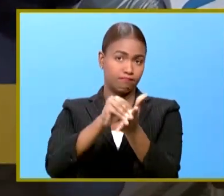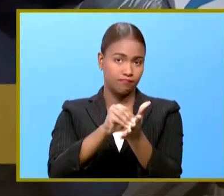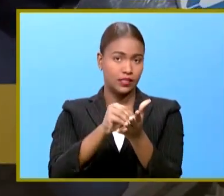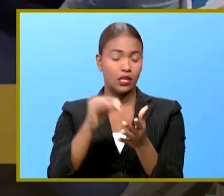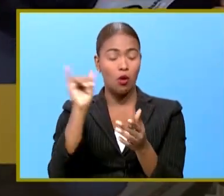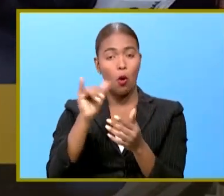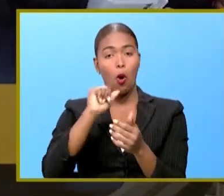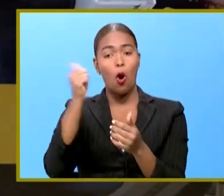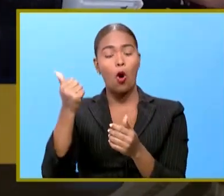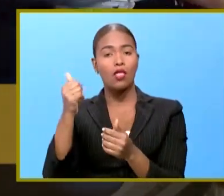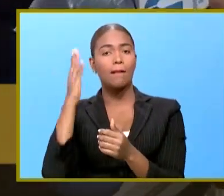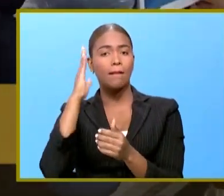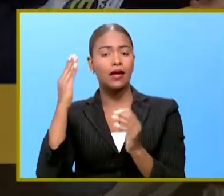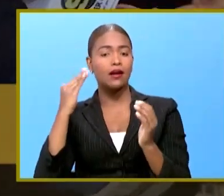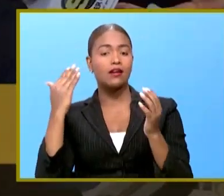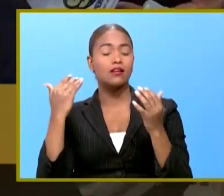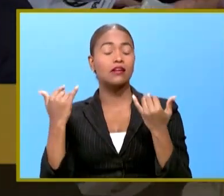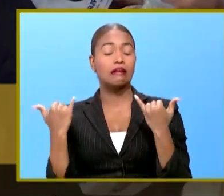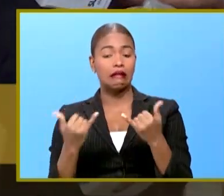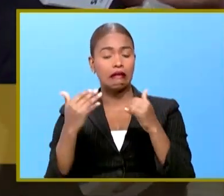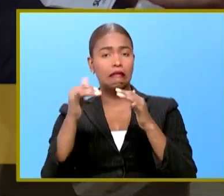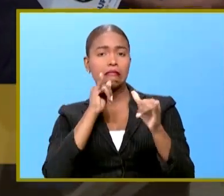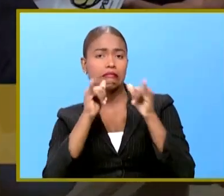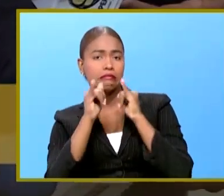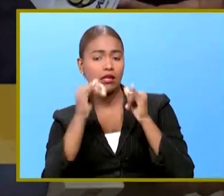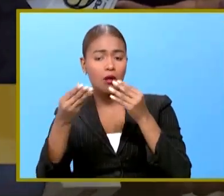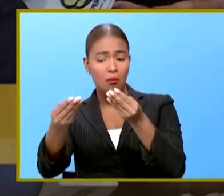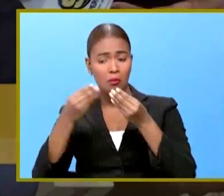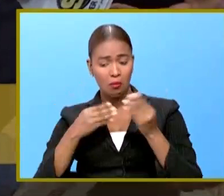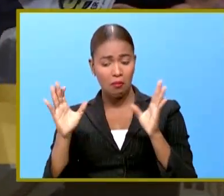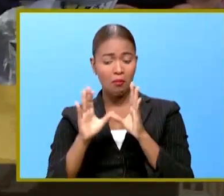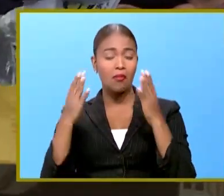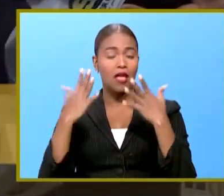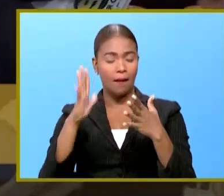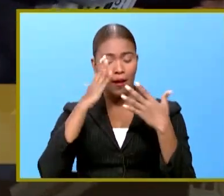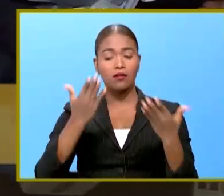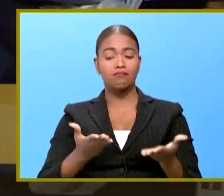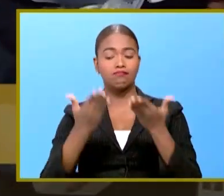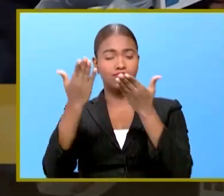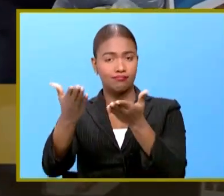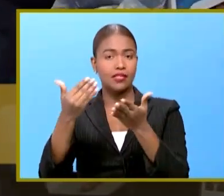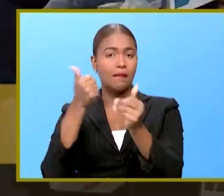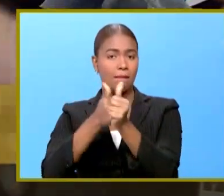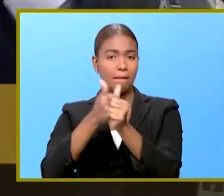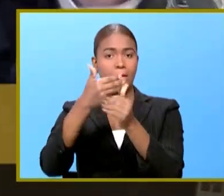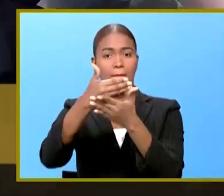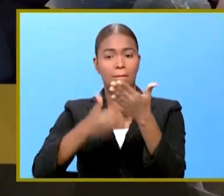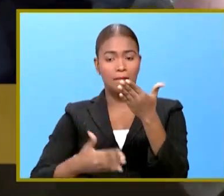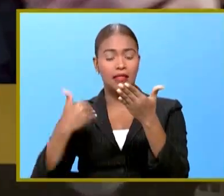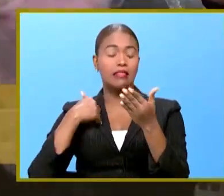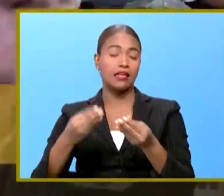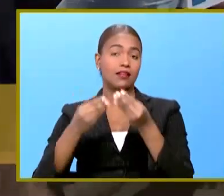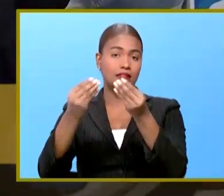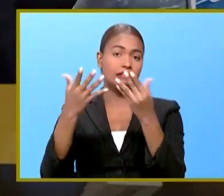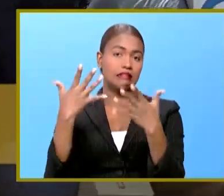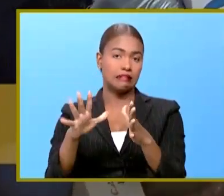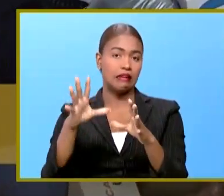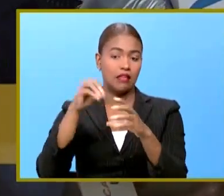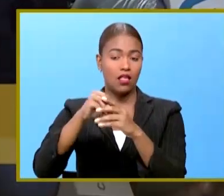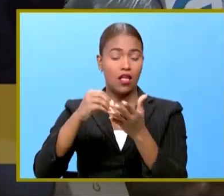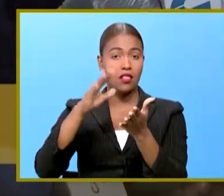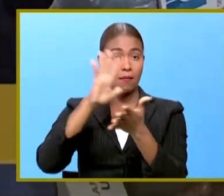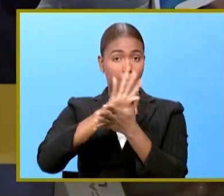ya la tramitamos acá e inmediatamente nos den esa certificación pues depositamos el mismo informe que depositamos acá ya en el